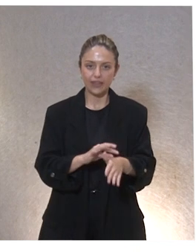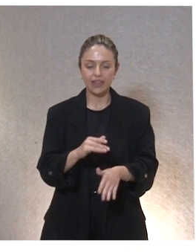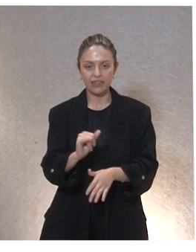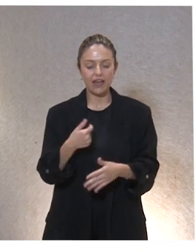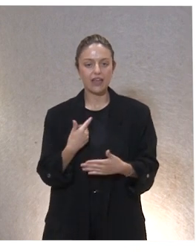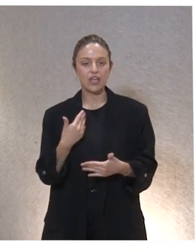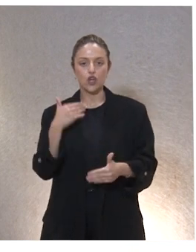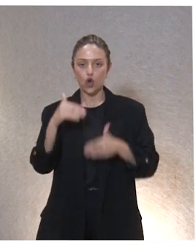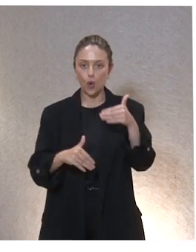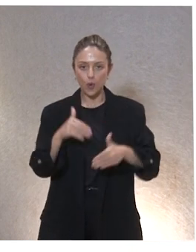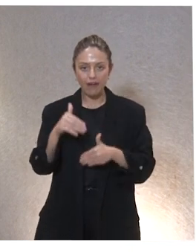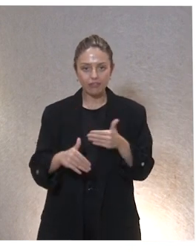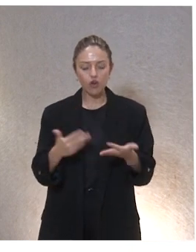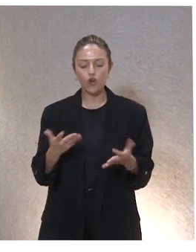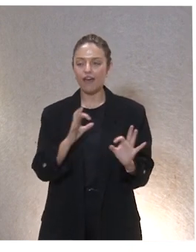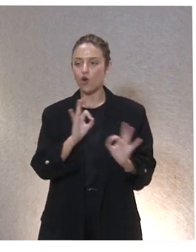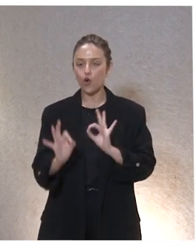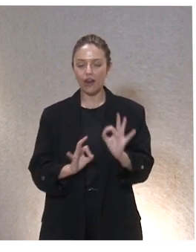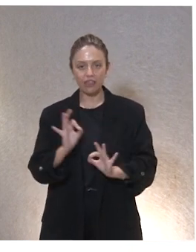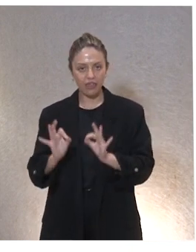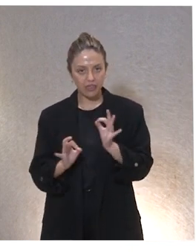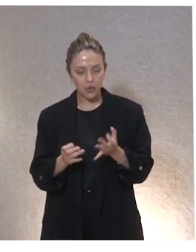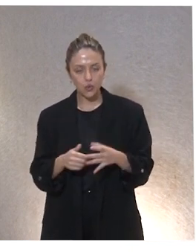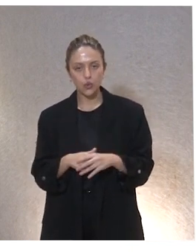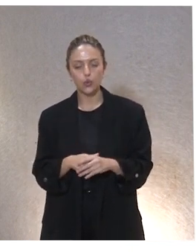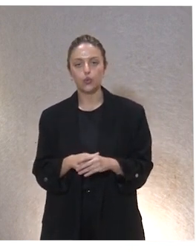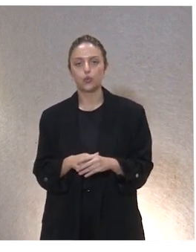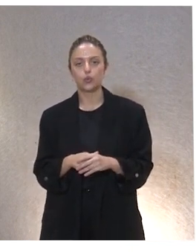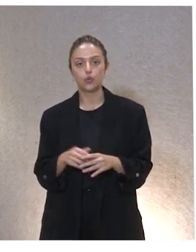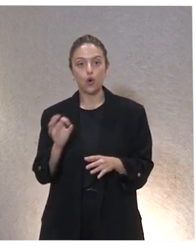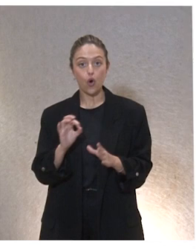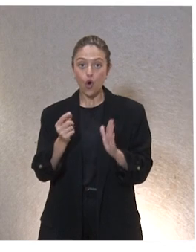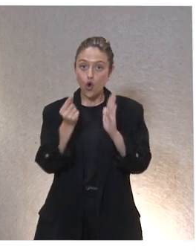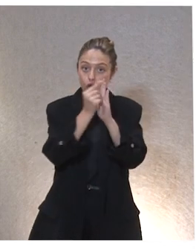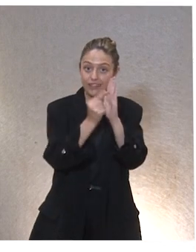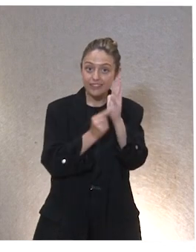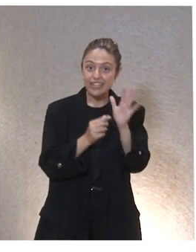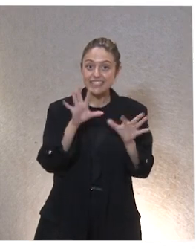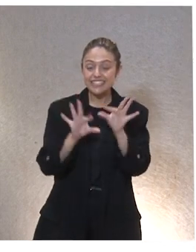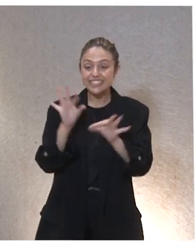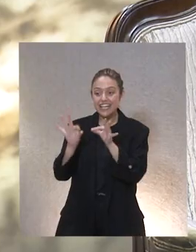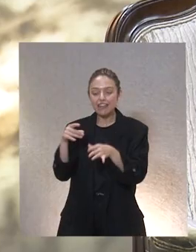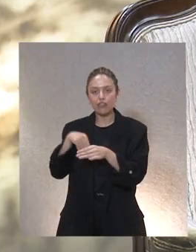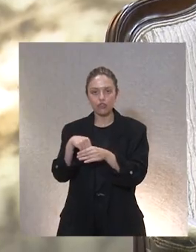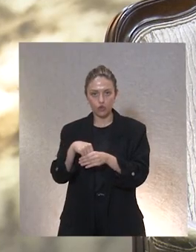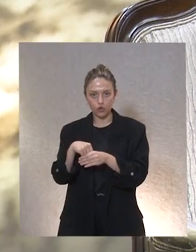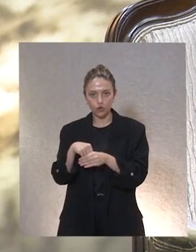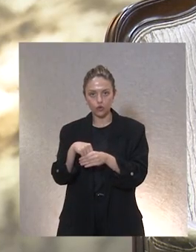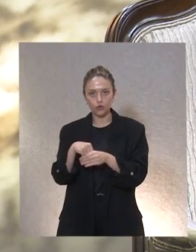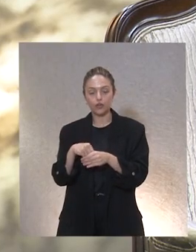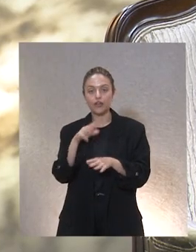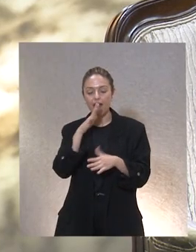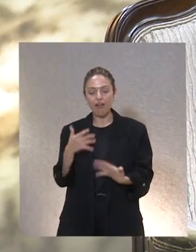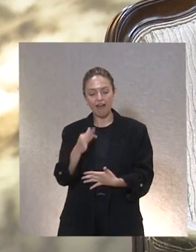convocatoria, en la propia organización o en los criterios de selección de las personas para conformarlo. Y ahora Eguskiñe os